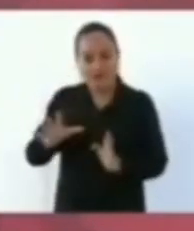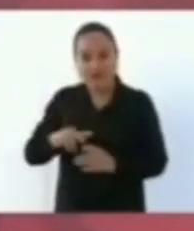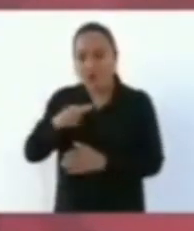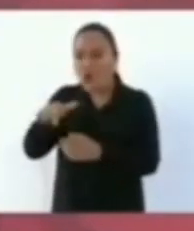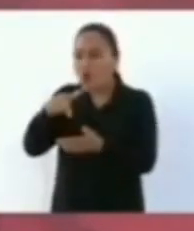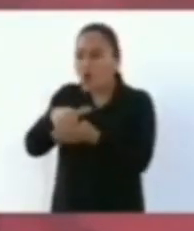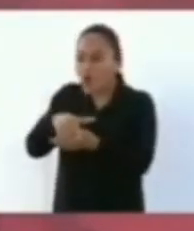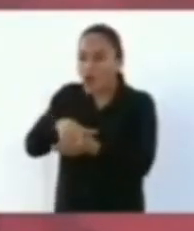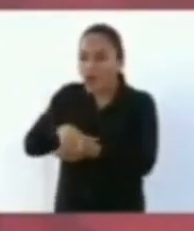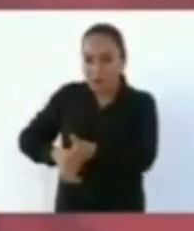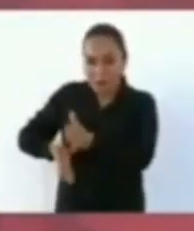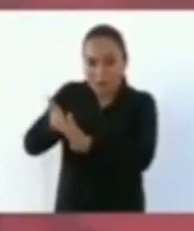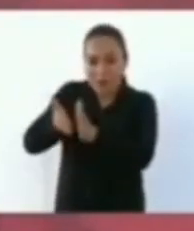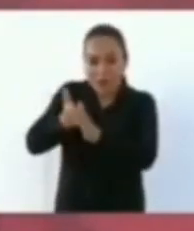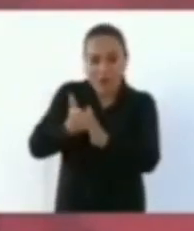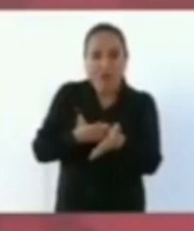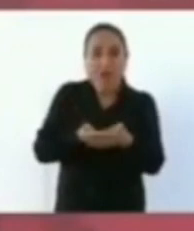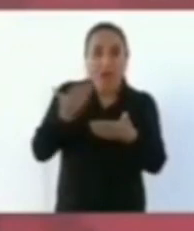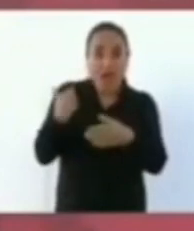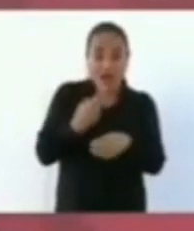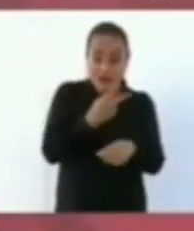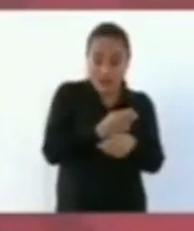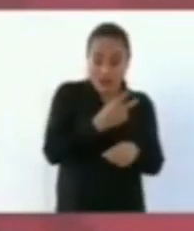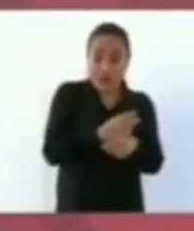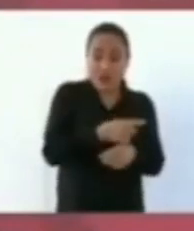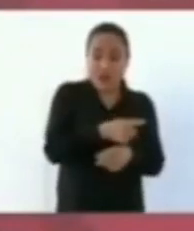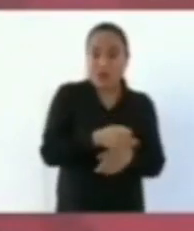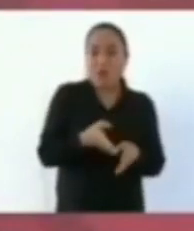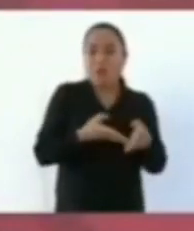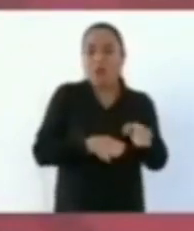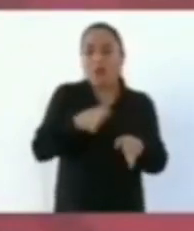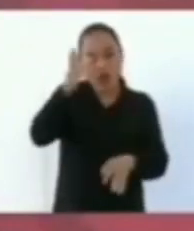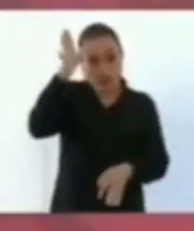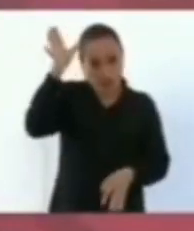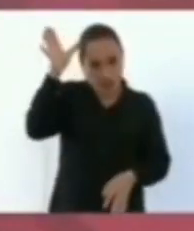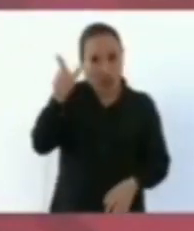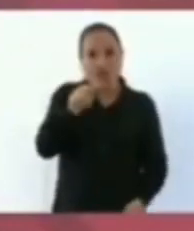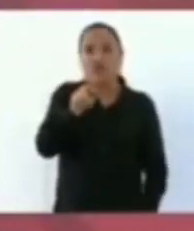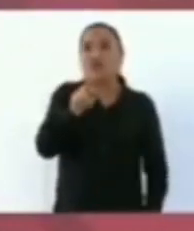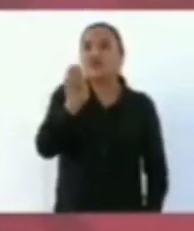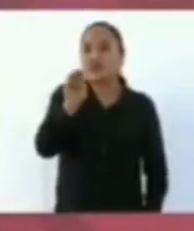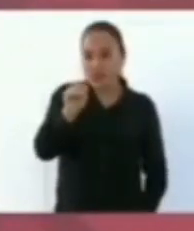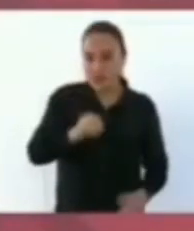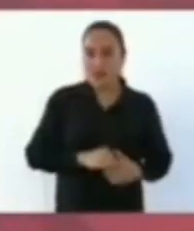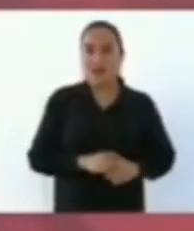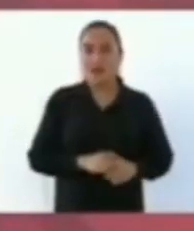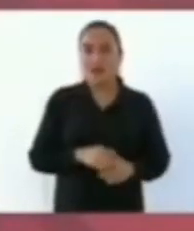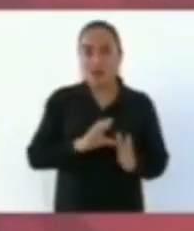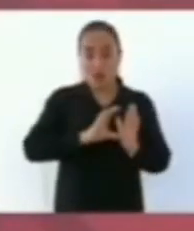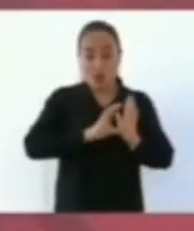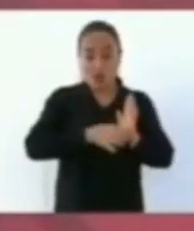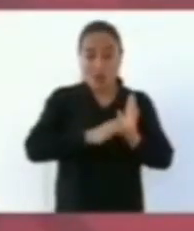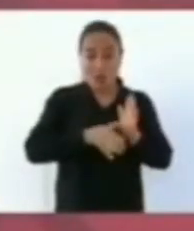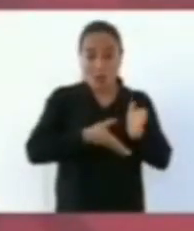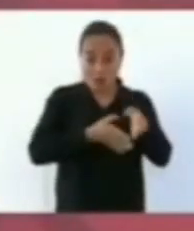se quedó Banco Azteca con 79, Bancopel 40,